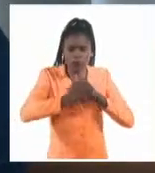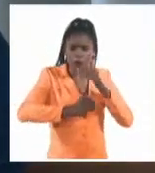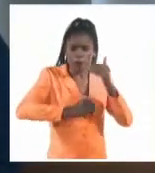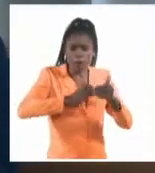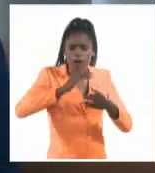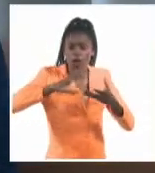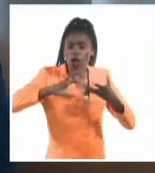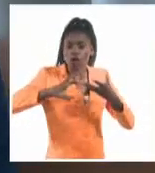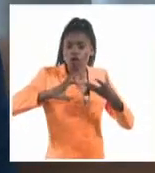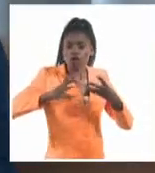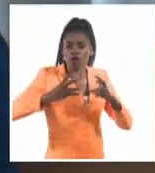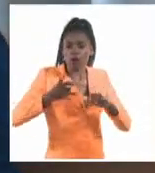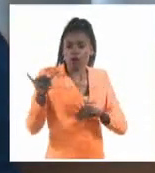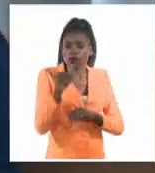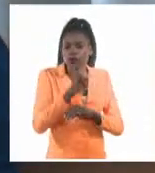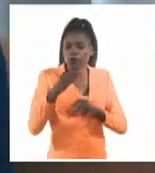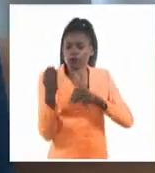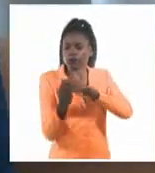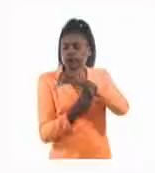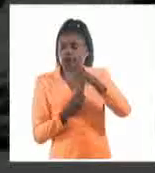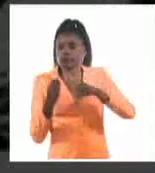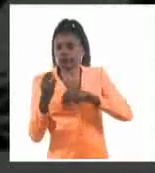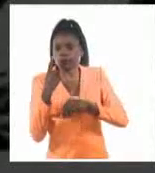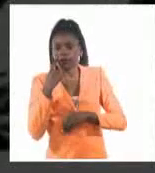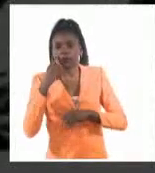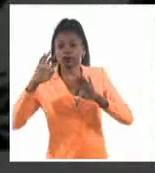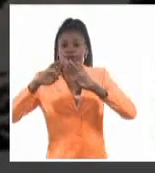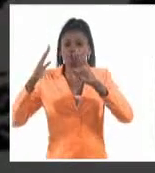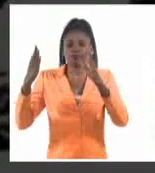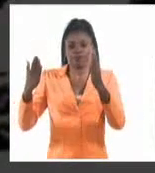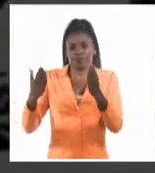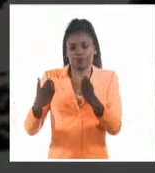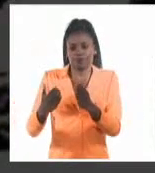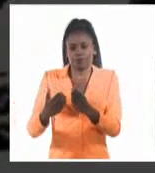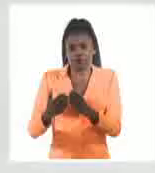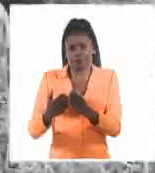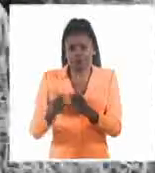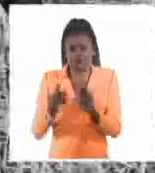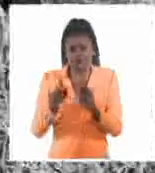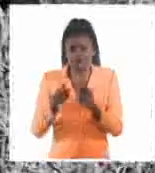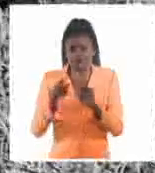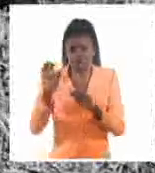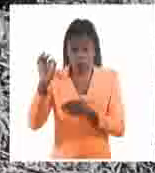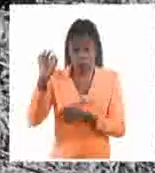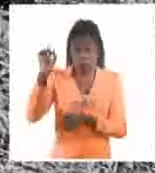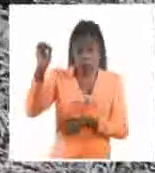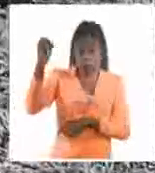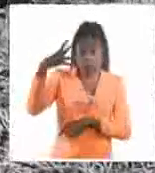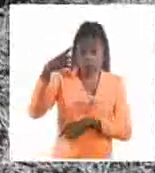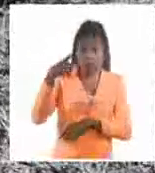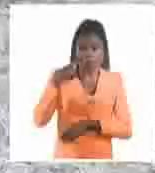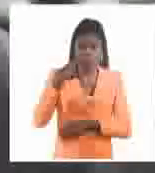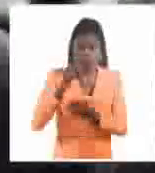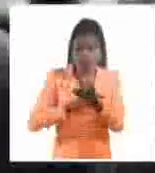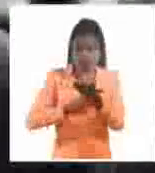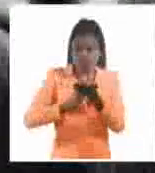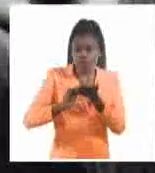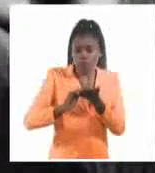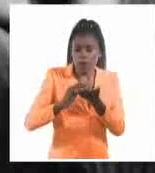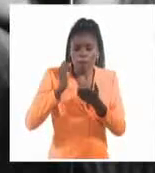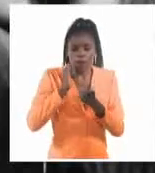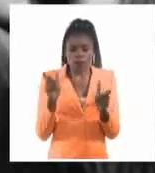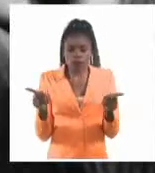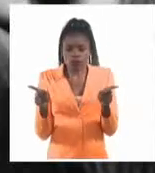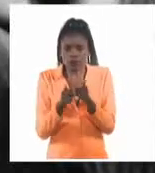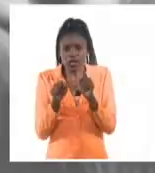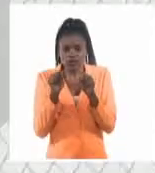manera que él mismo va transformando para mirar el mundo. Son esas luces las que permiten conformar una imagen más completa de este